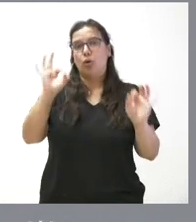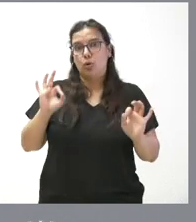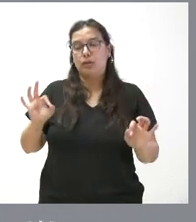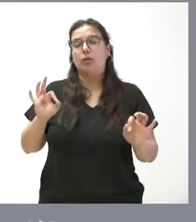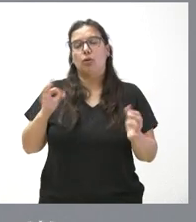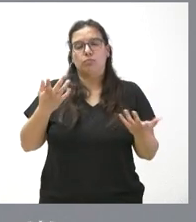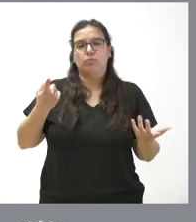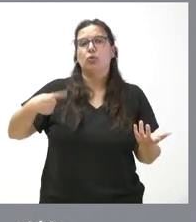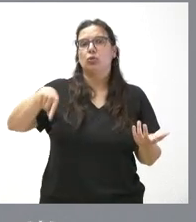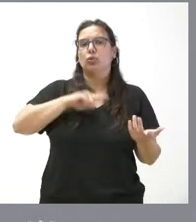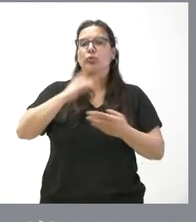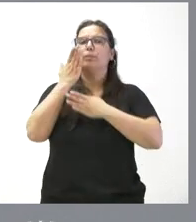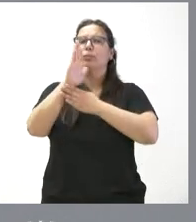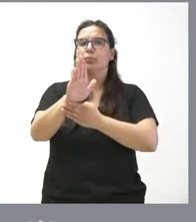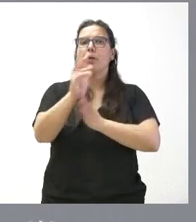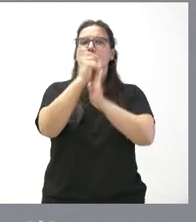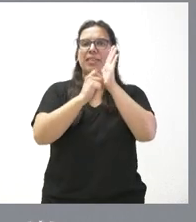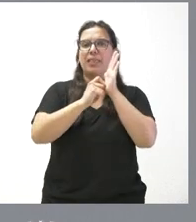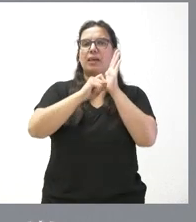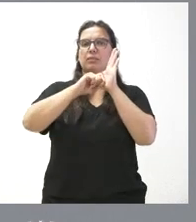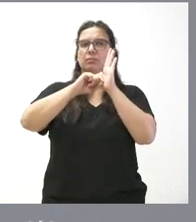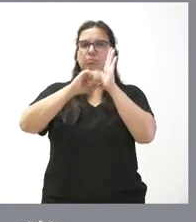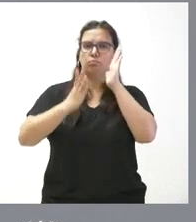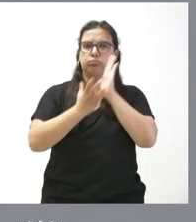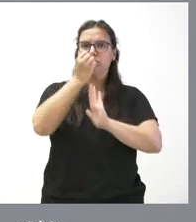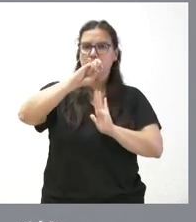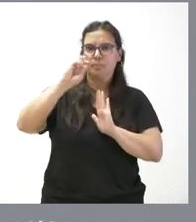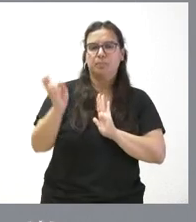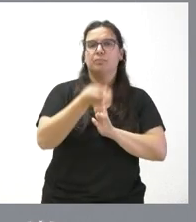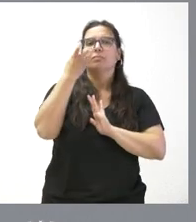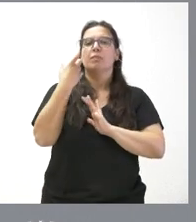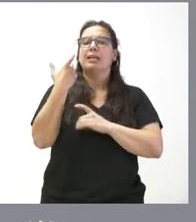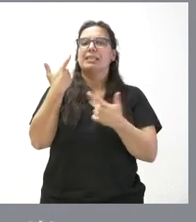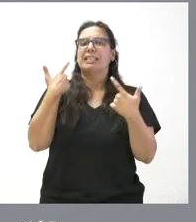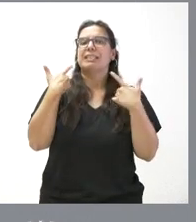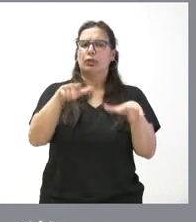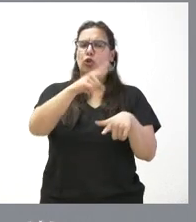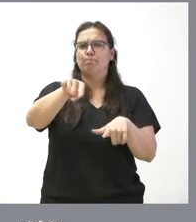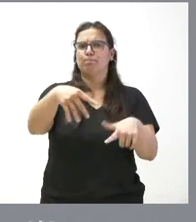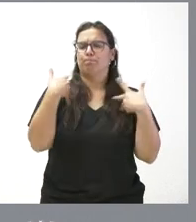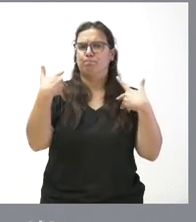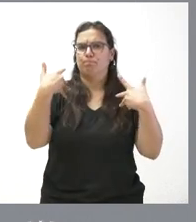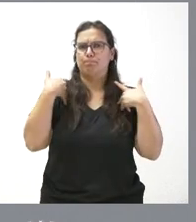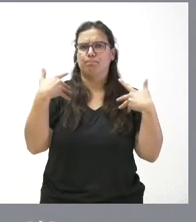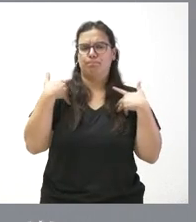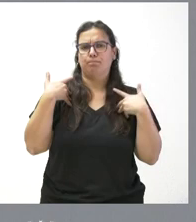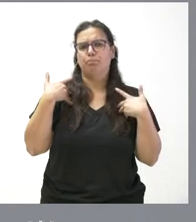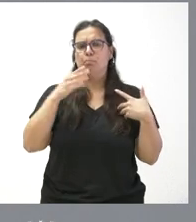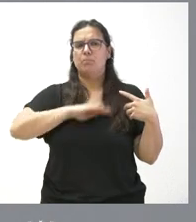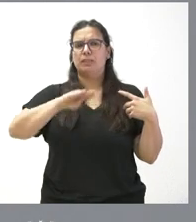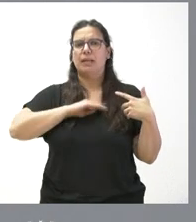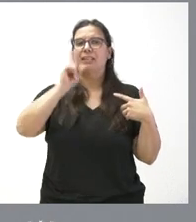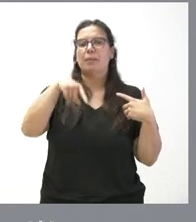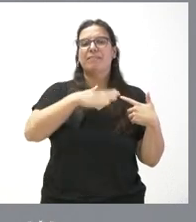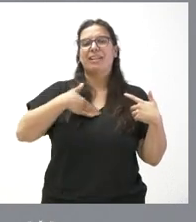plantearemos un conjunto de medidas con un sector que lo está pasando francamente mal y que queremos negociar también con